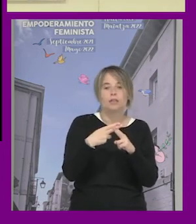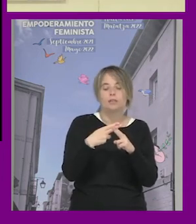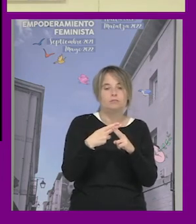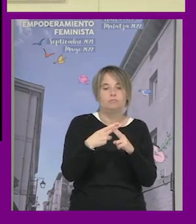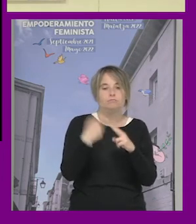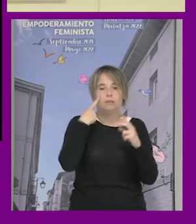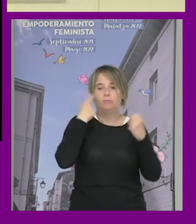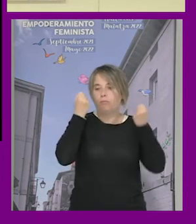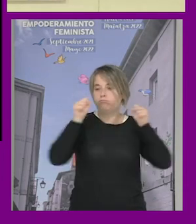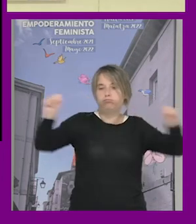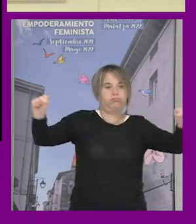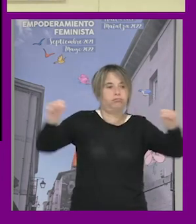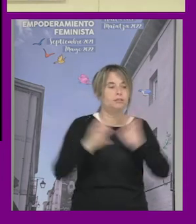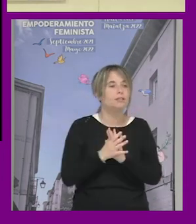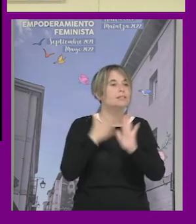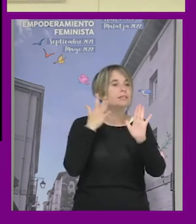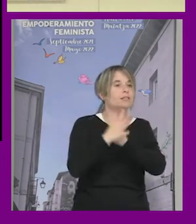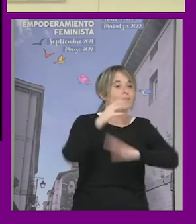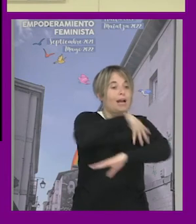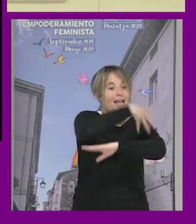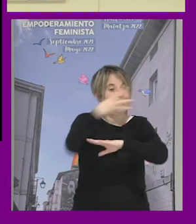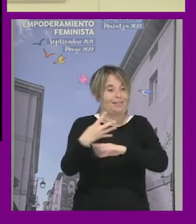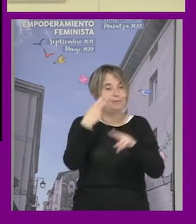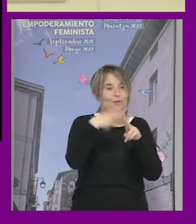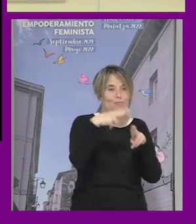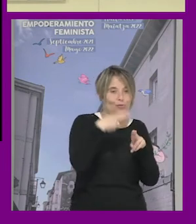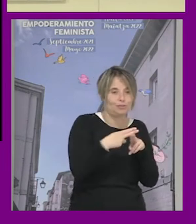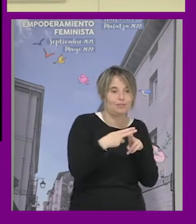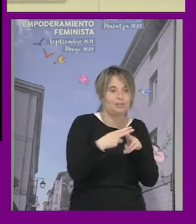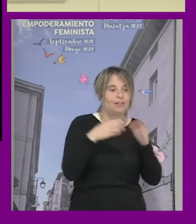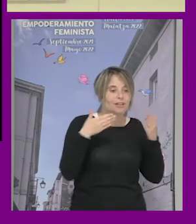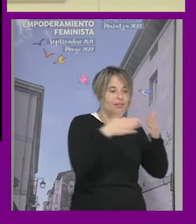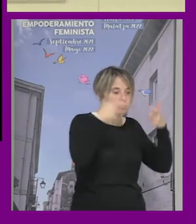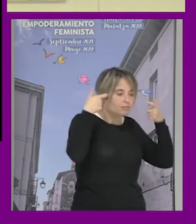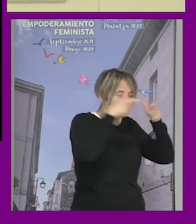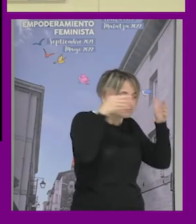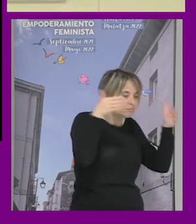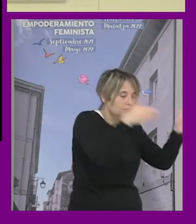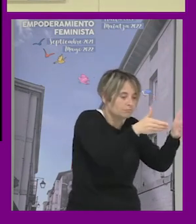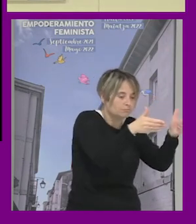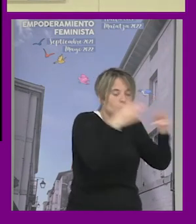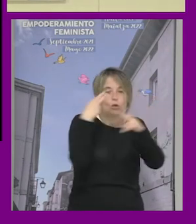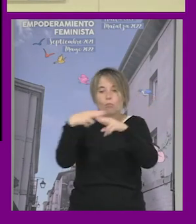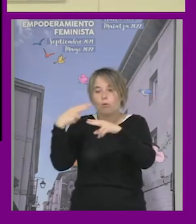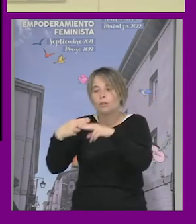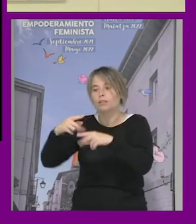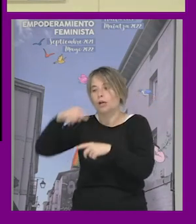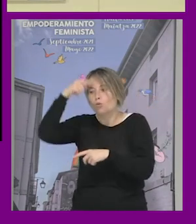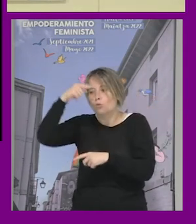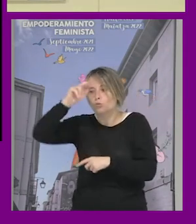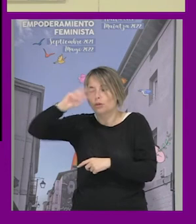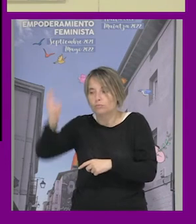y esto hace que las políticas LGTBI sean etnocéntricas y las políticas de diversidad cultural